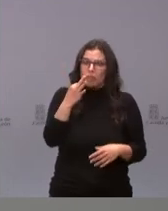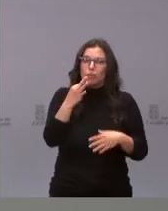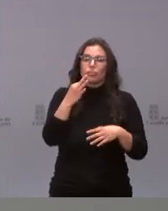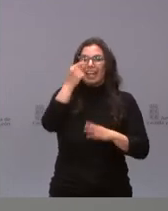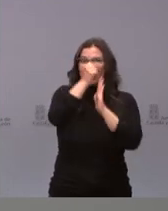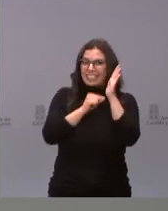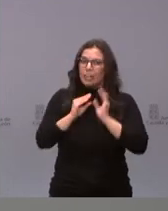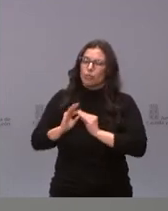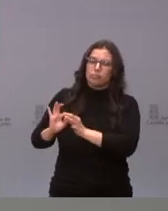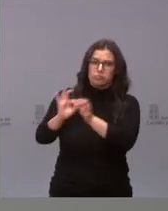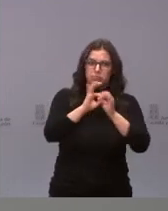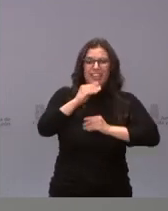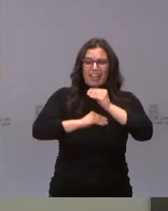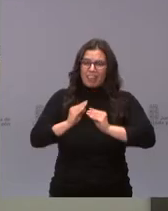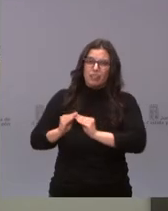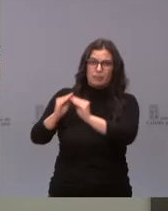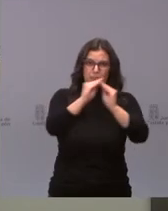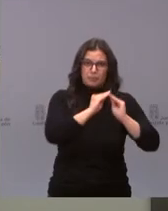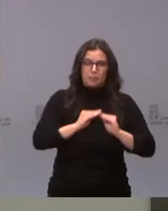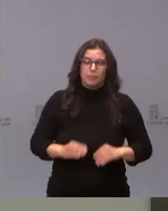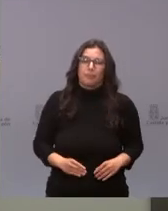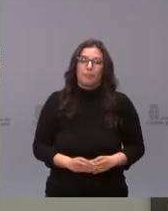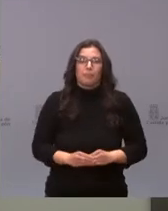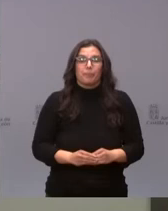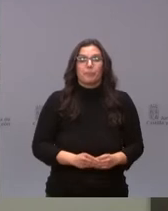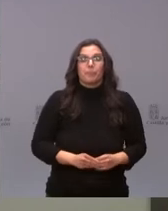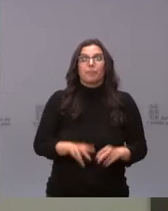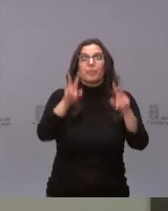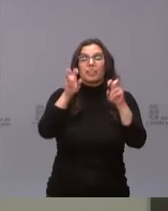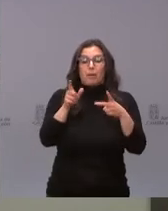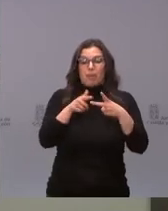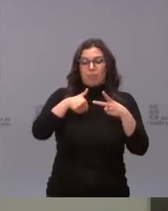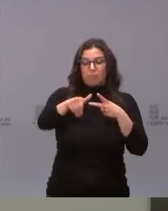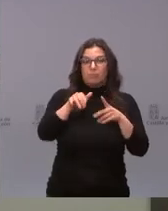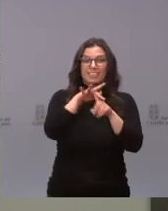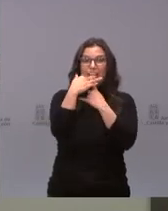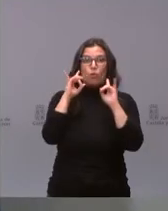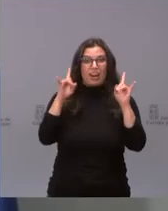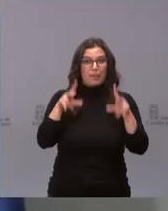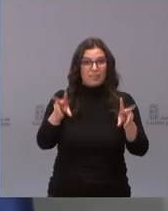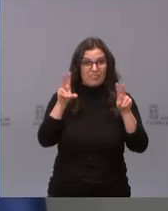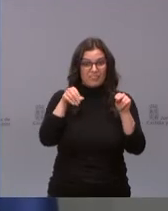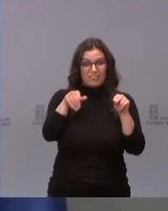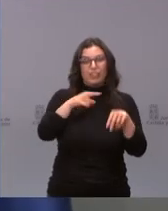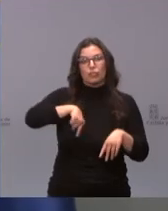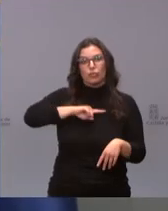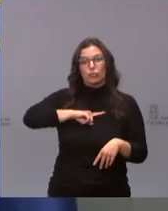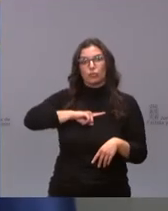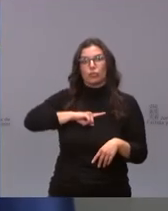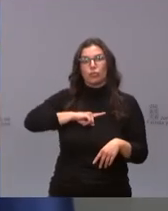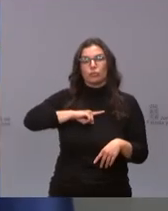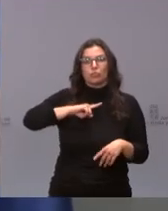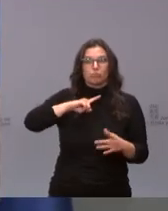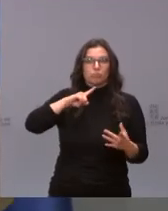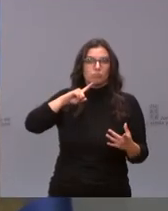criterio y unidad de acción. con respecto a la finalización del estado de alarma, nosotros compartimos la misma postura